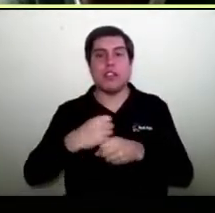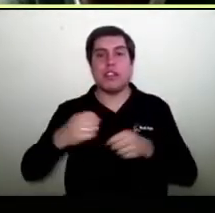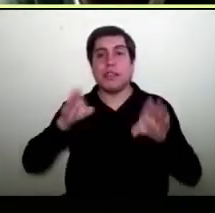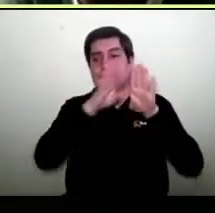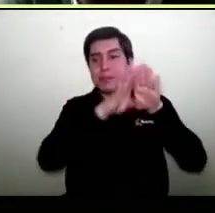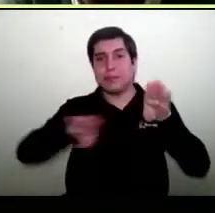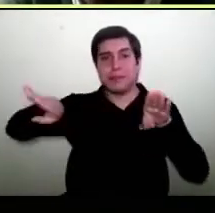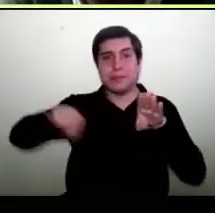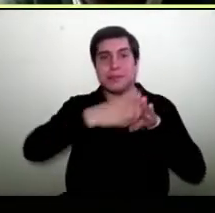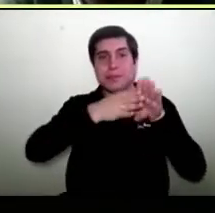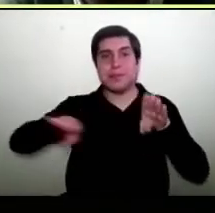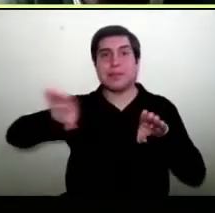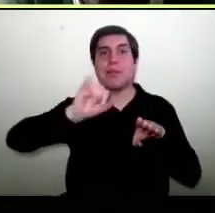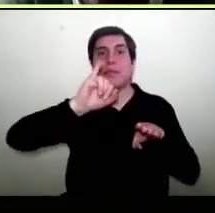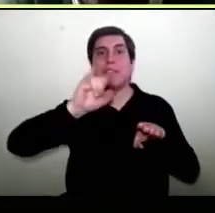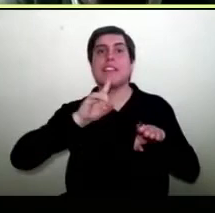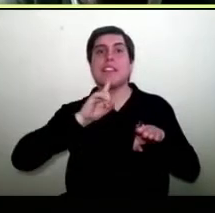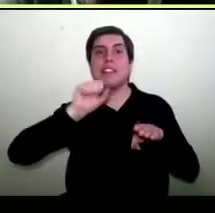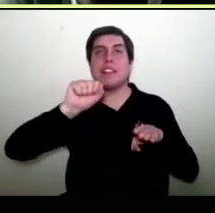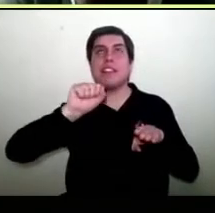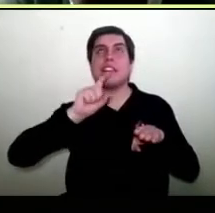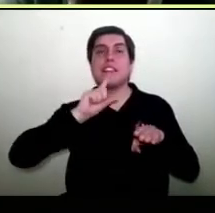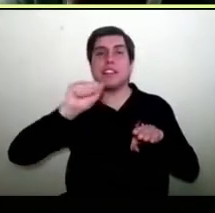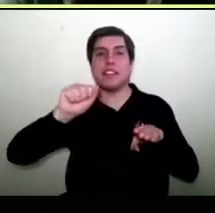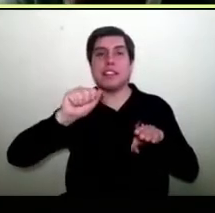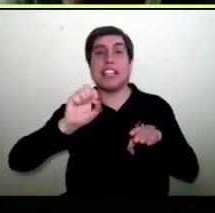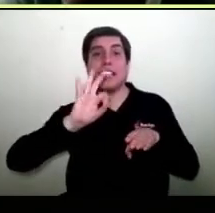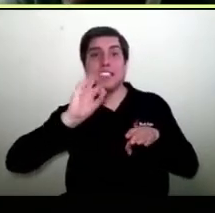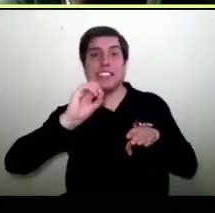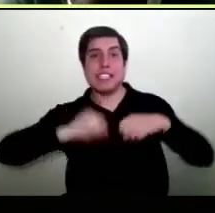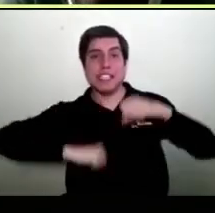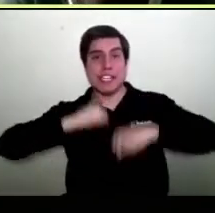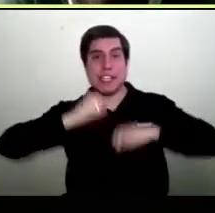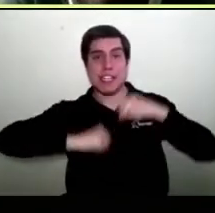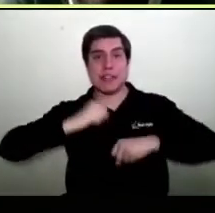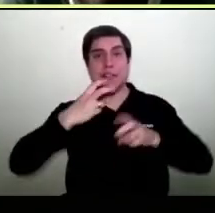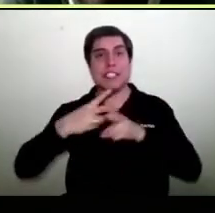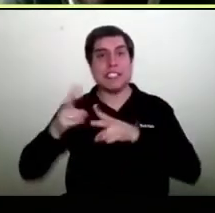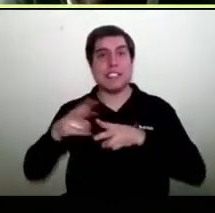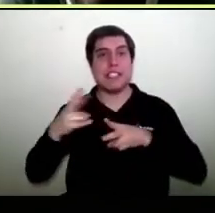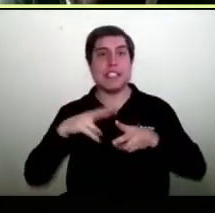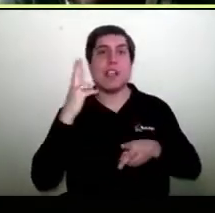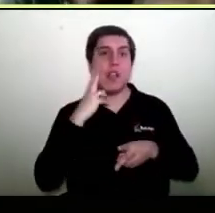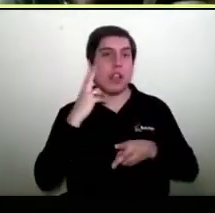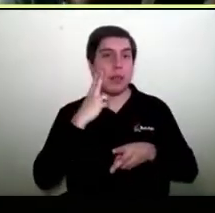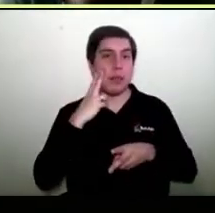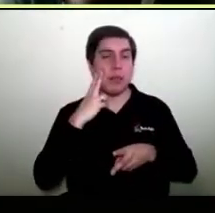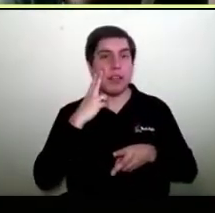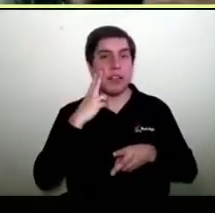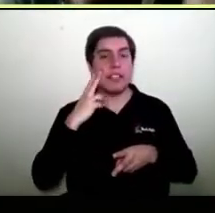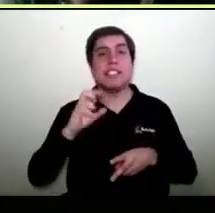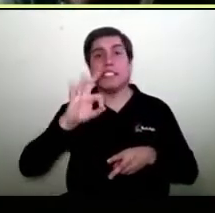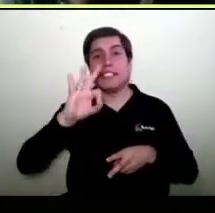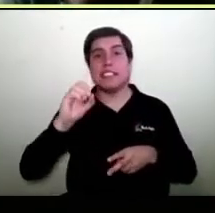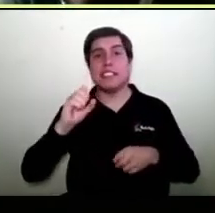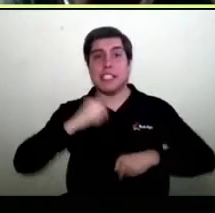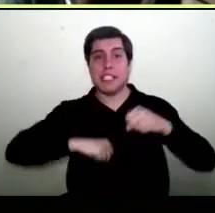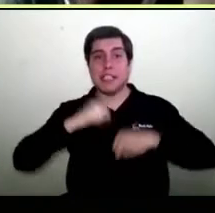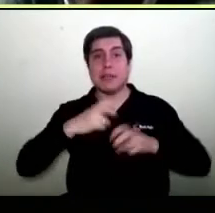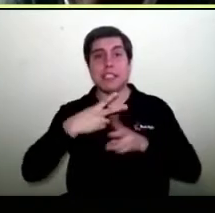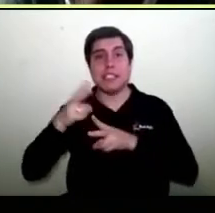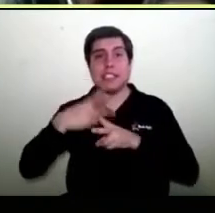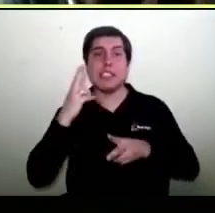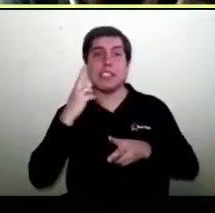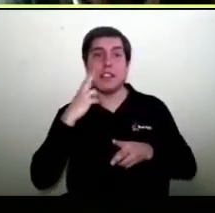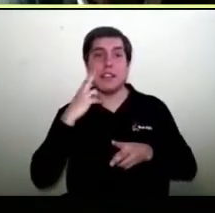que el Valle de Litata reúne 30 empresas que son creadoras de vino y esas 30 empresas que están creando vino, estamos